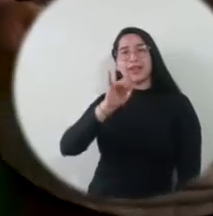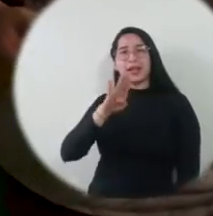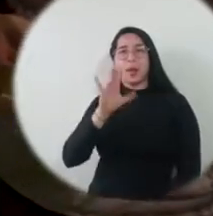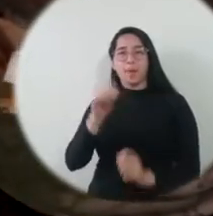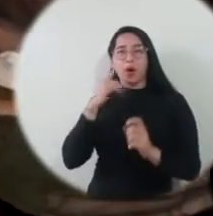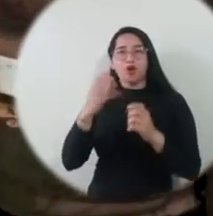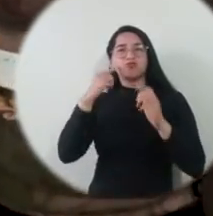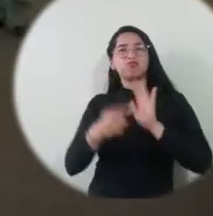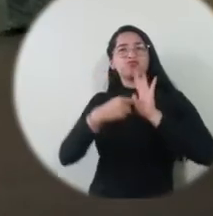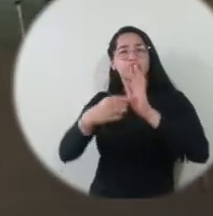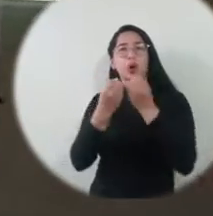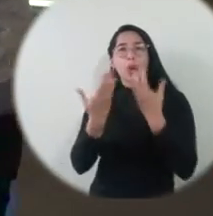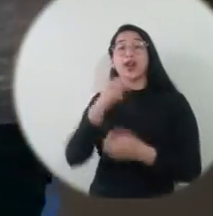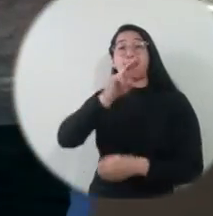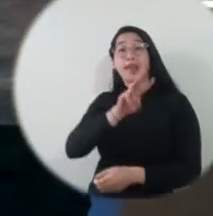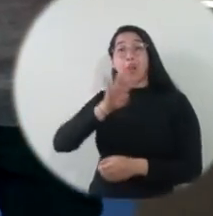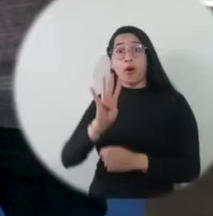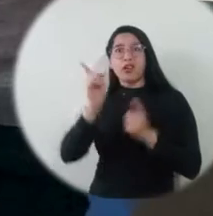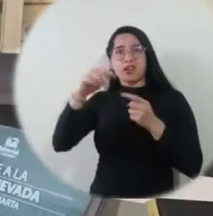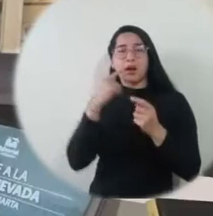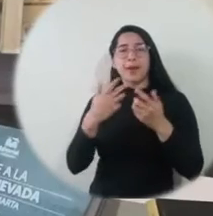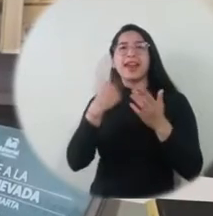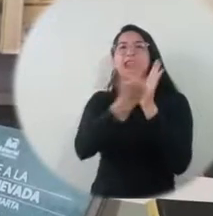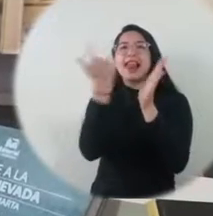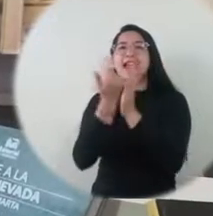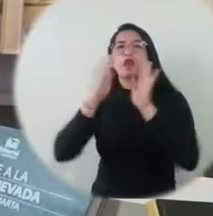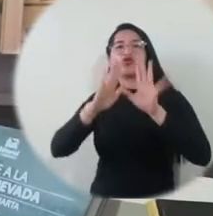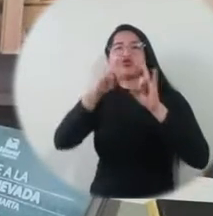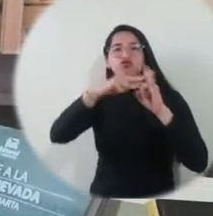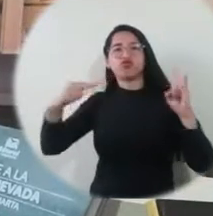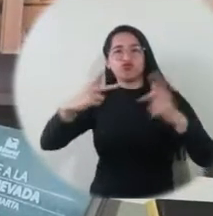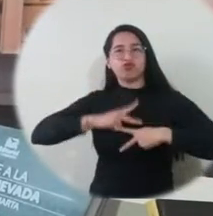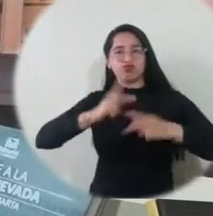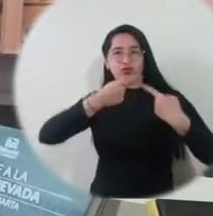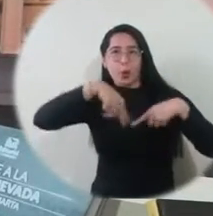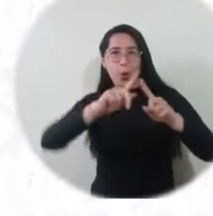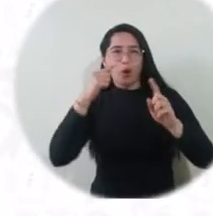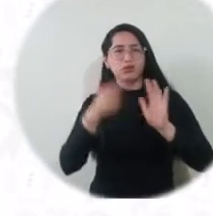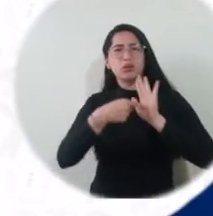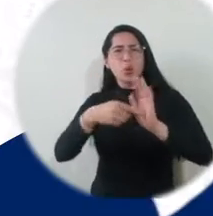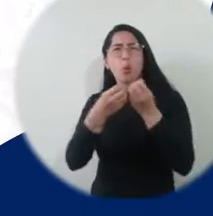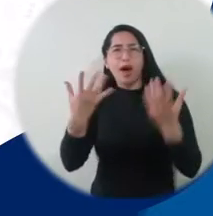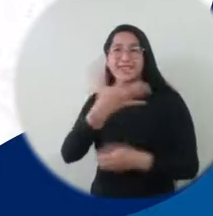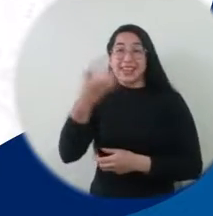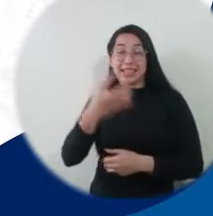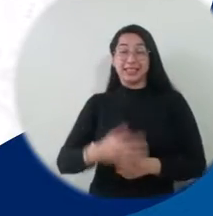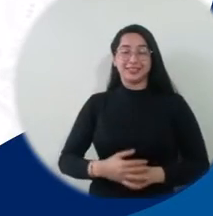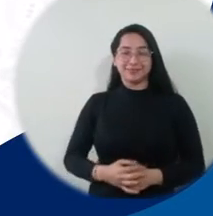en su edición número 34, con la exposición de 500 ejemplares de la Editorial Unimagdalena.